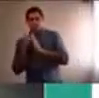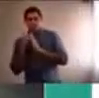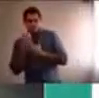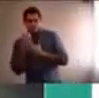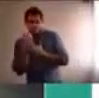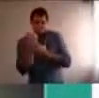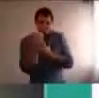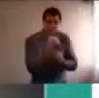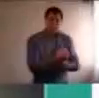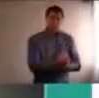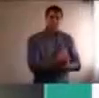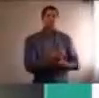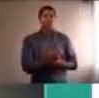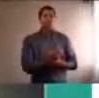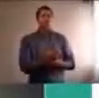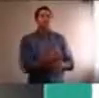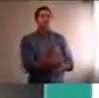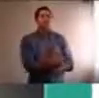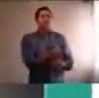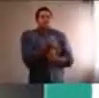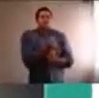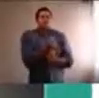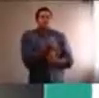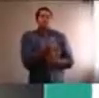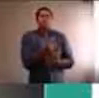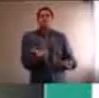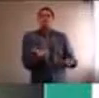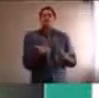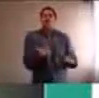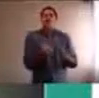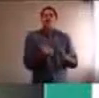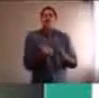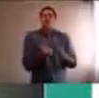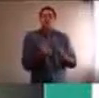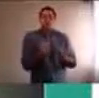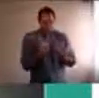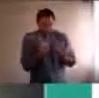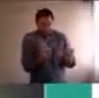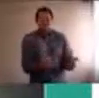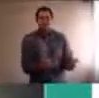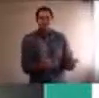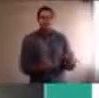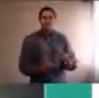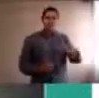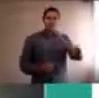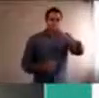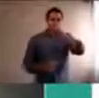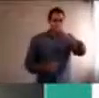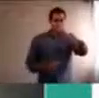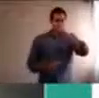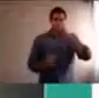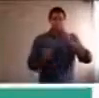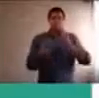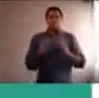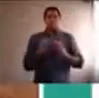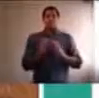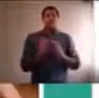cómo podemos lograrla tener, en un rango, que sea instrumental, y no sea limitante.